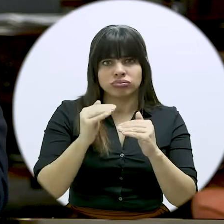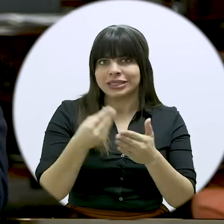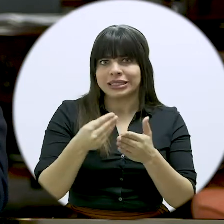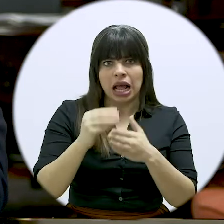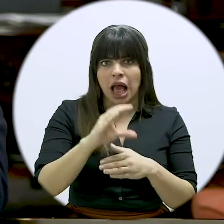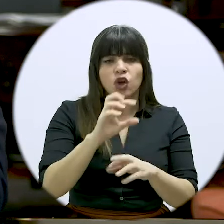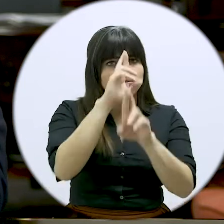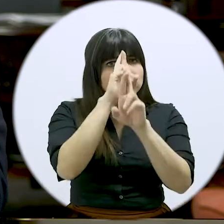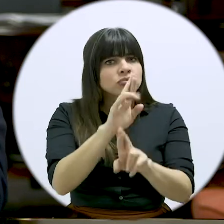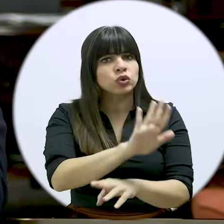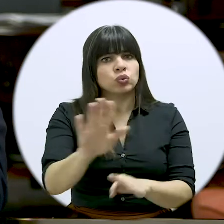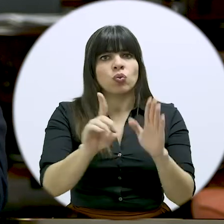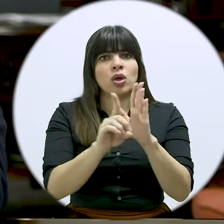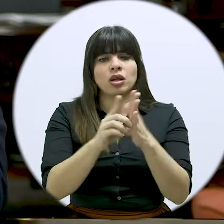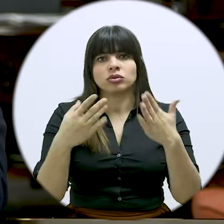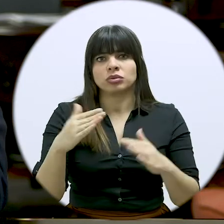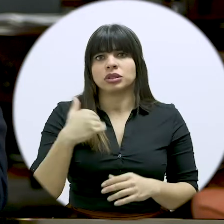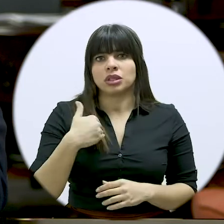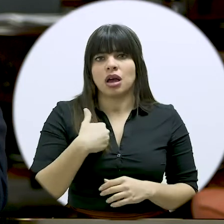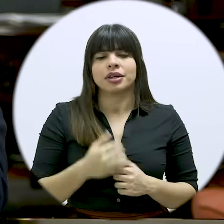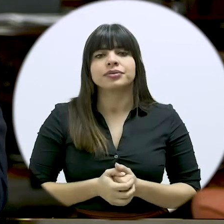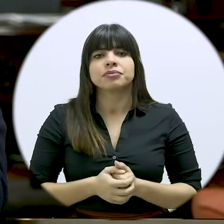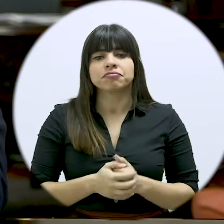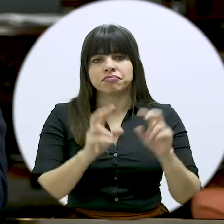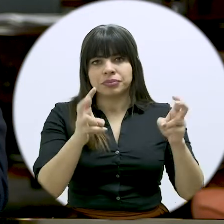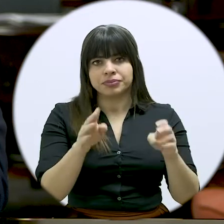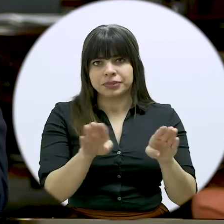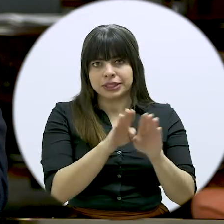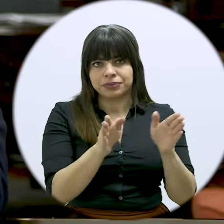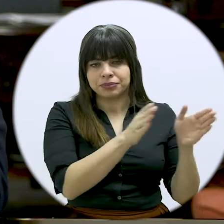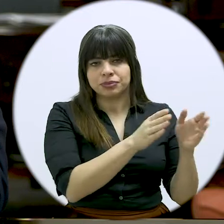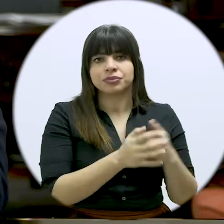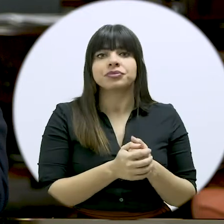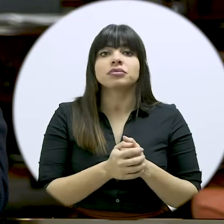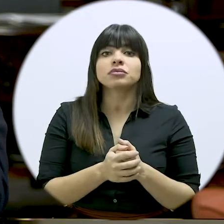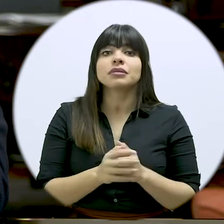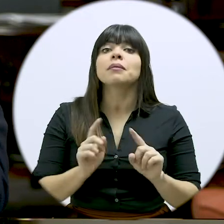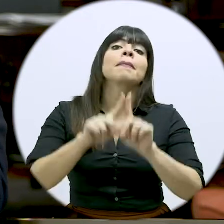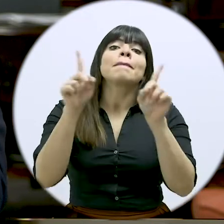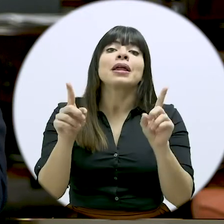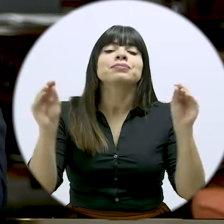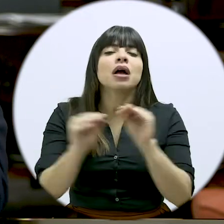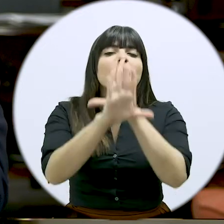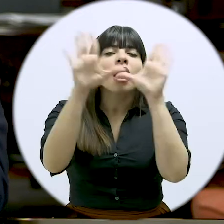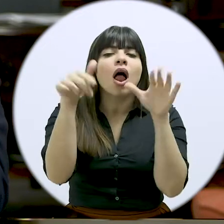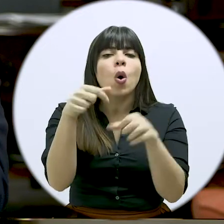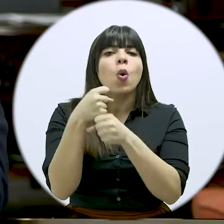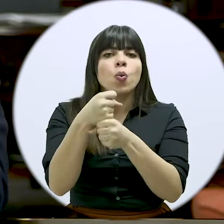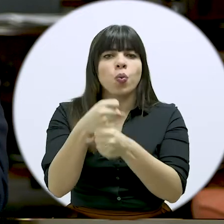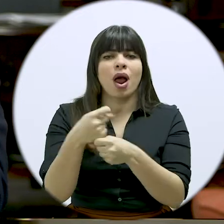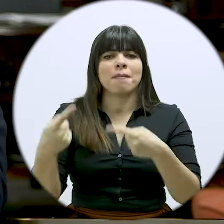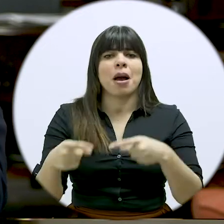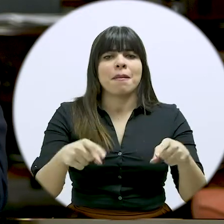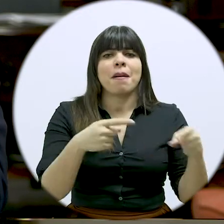ser disminuido y se les respetarán los derechos adquiridos que ostenten. Sin embargo, es